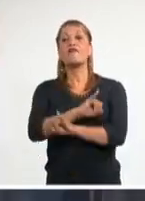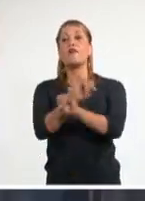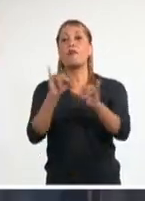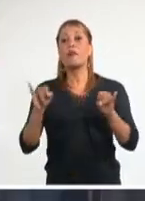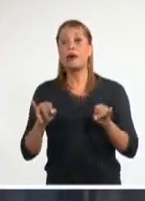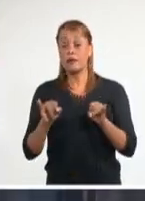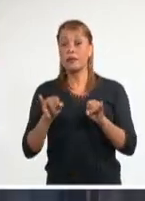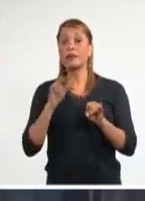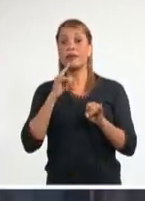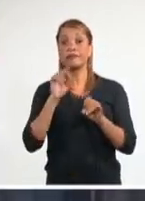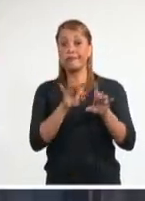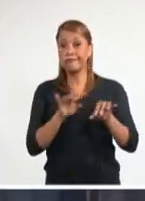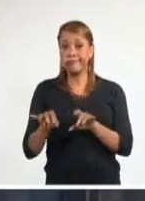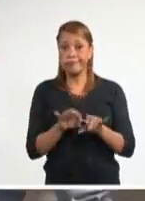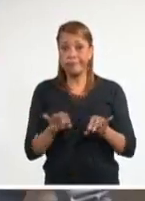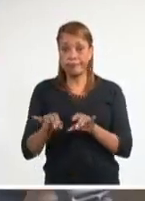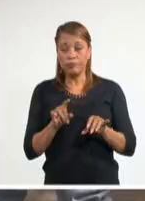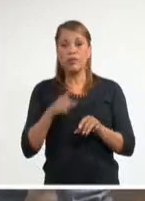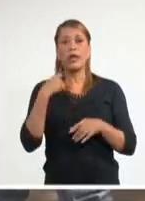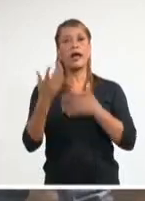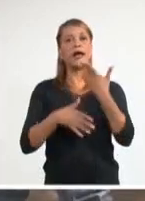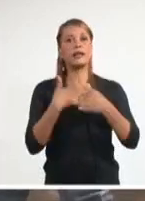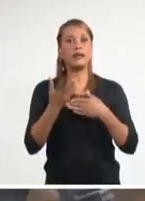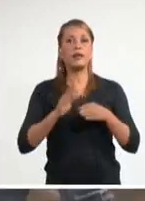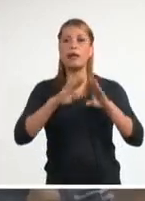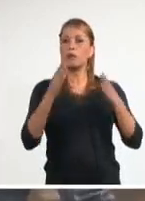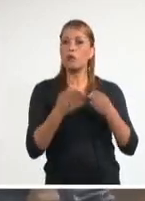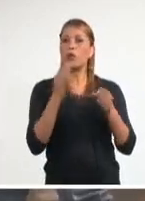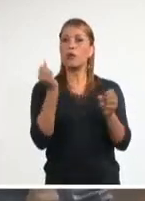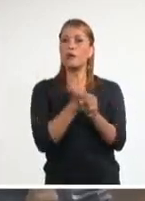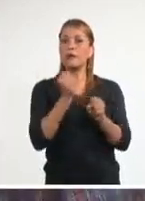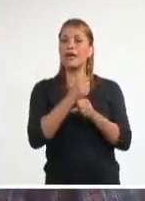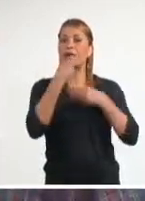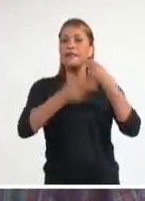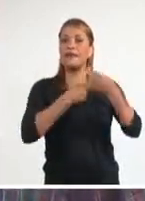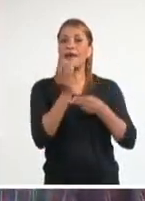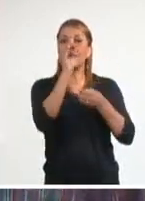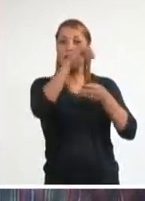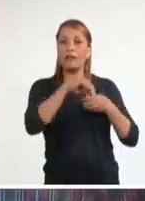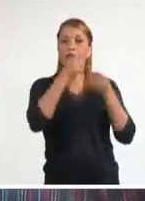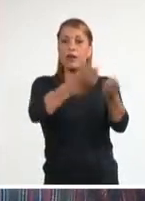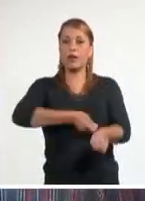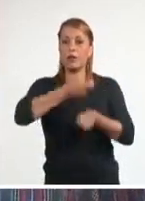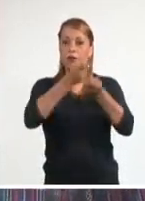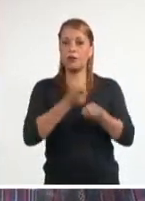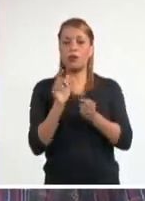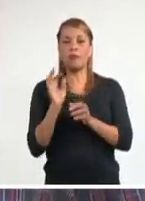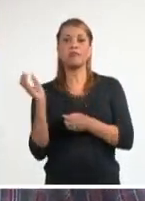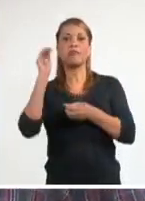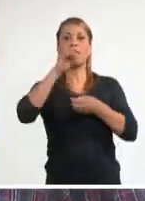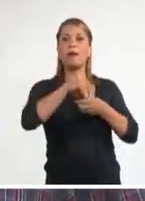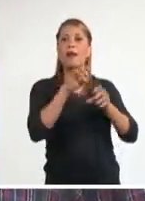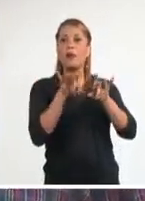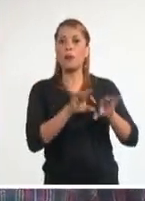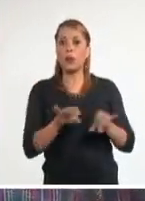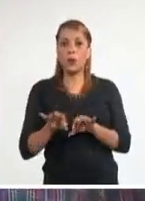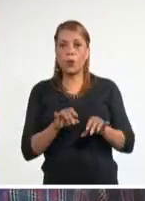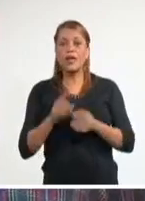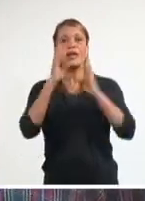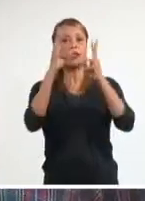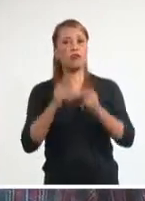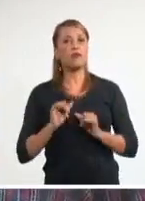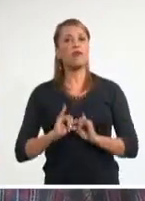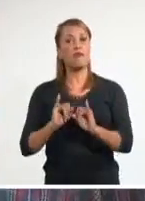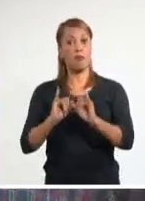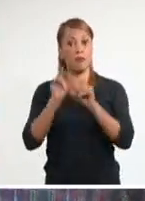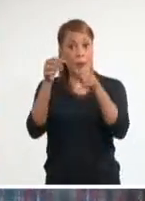la actividad de la producción agroecológica dentro del sistema de información ambiental y que los productos y resultados de esta información